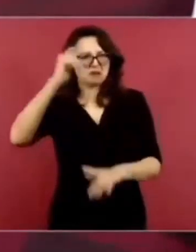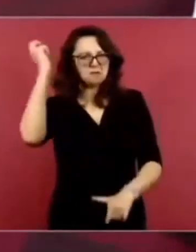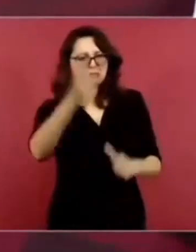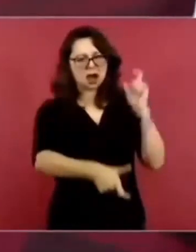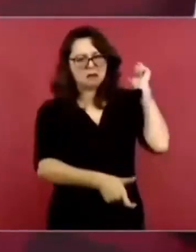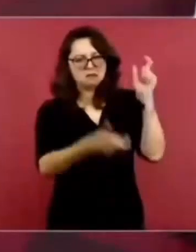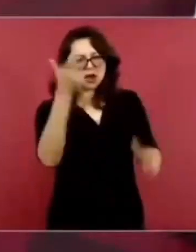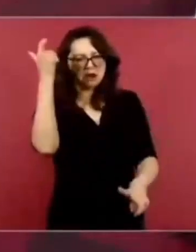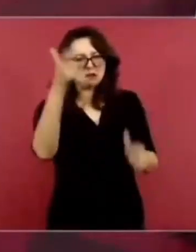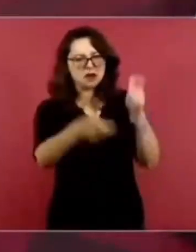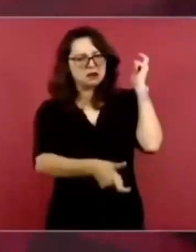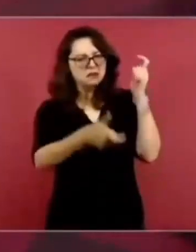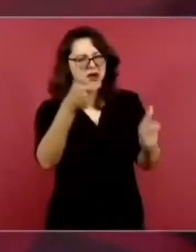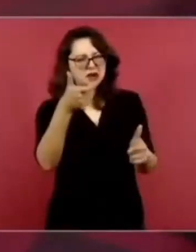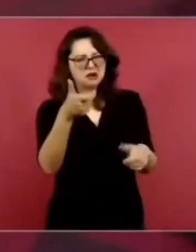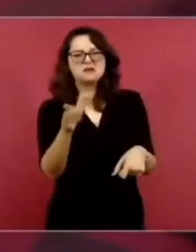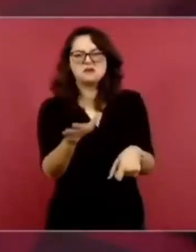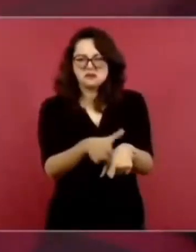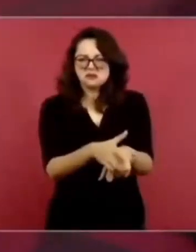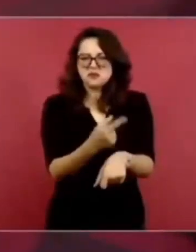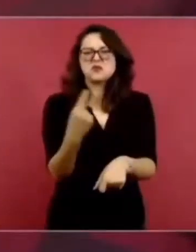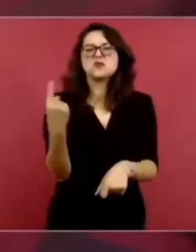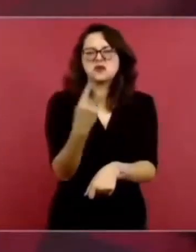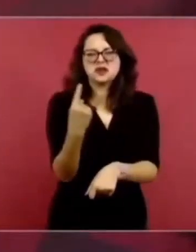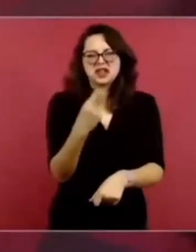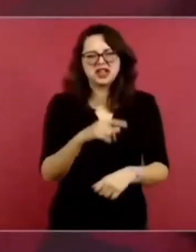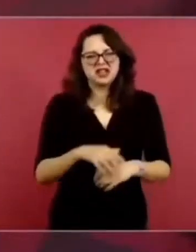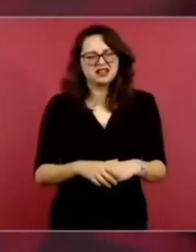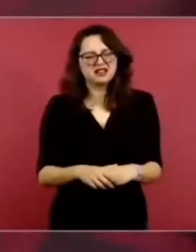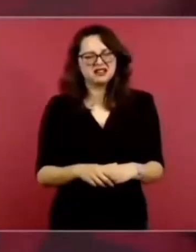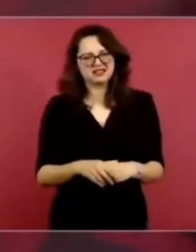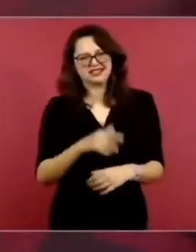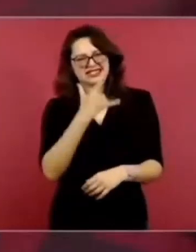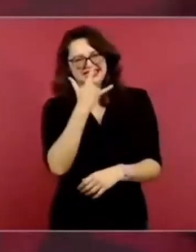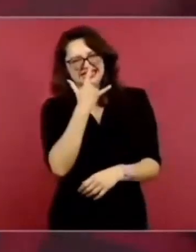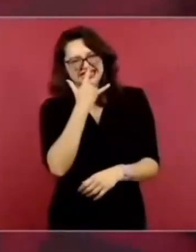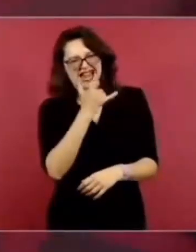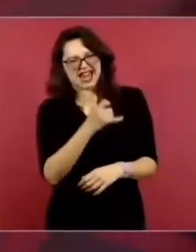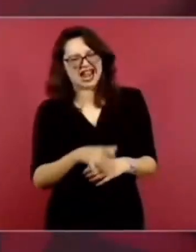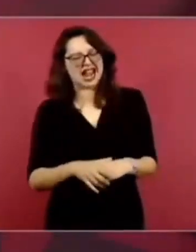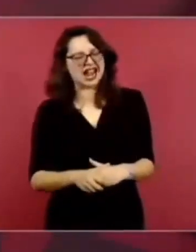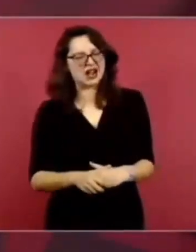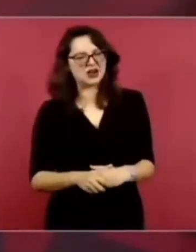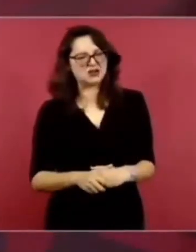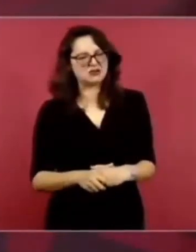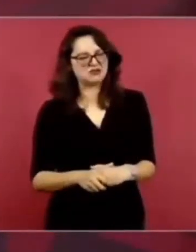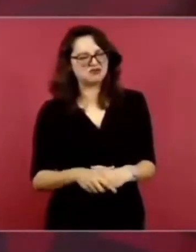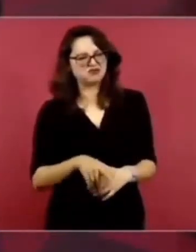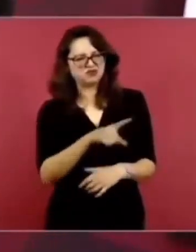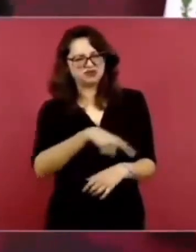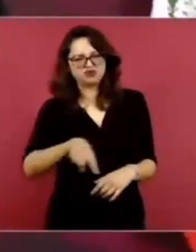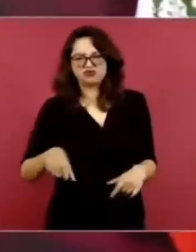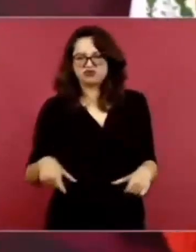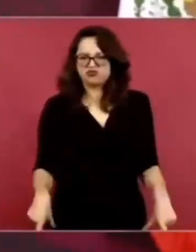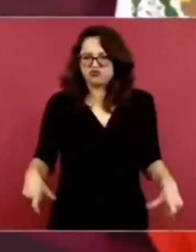¿Por qué es tan jugoso